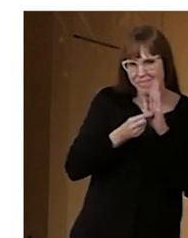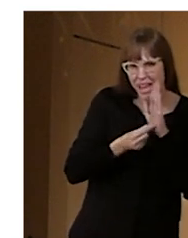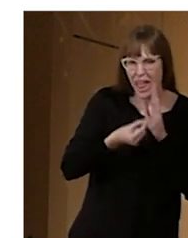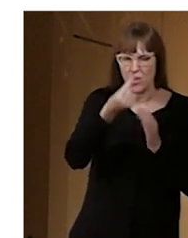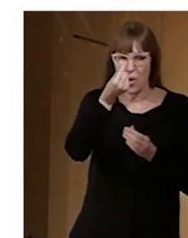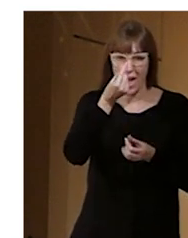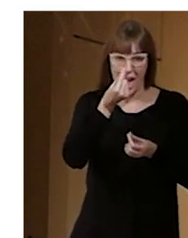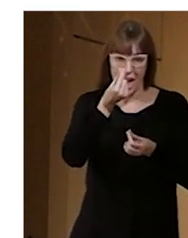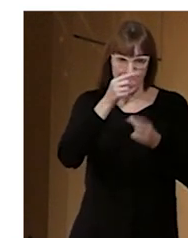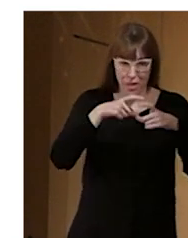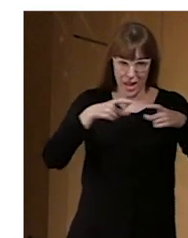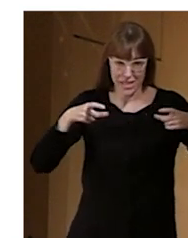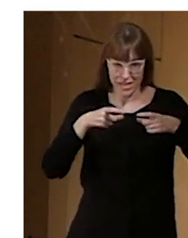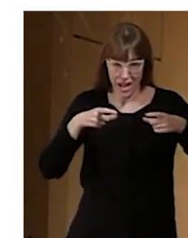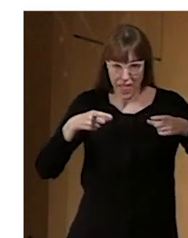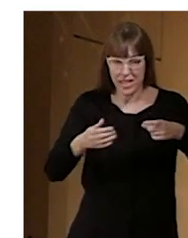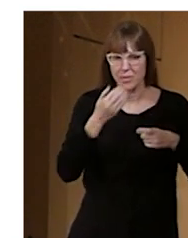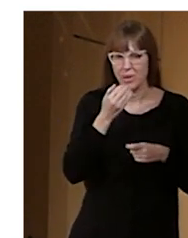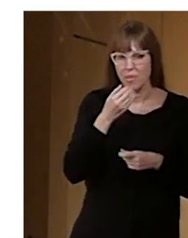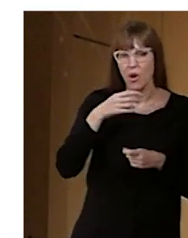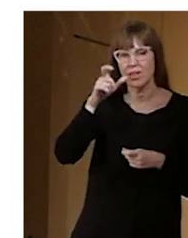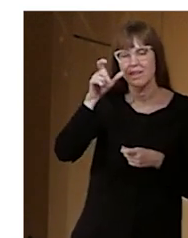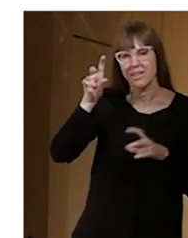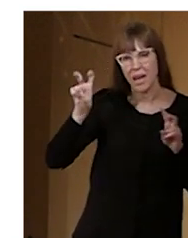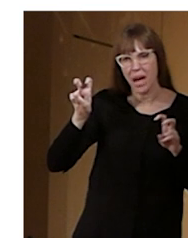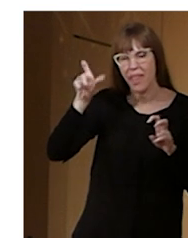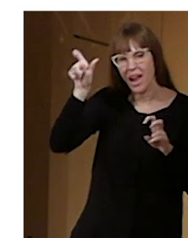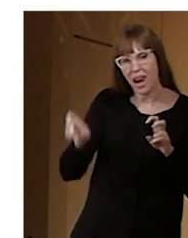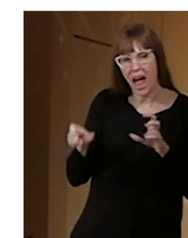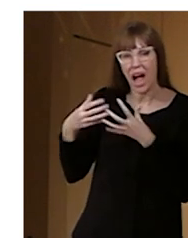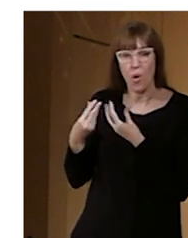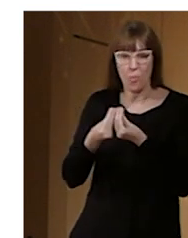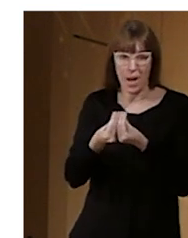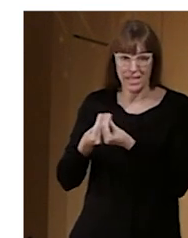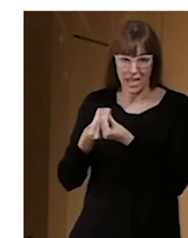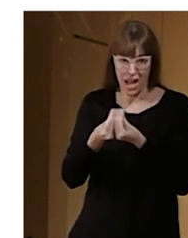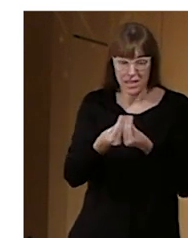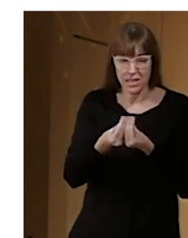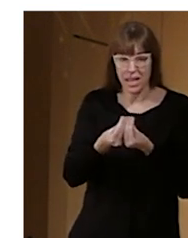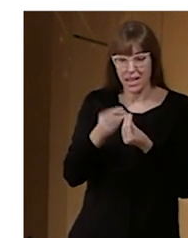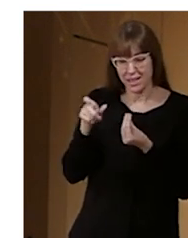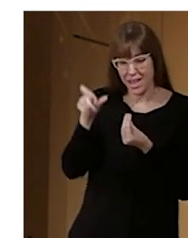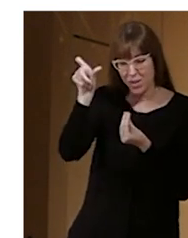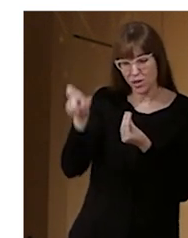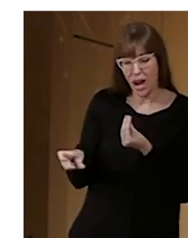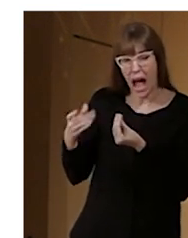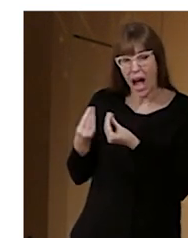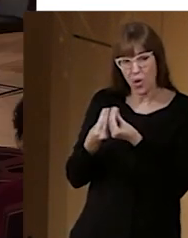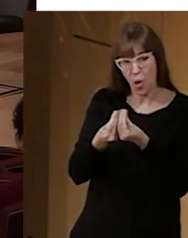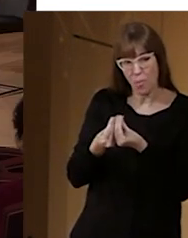también se ha mencionado esta mañana la figura del acompañante, ¿vale? La gratuidad para esta persona que